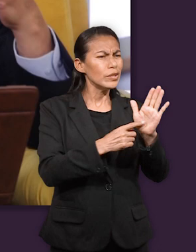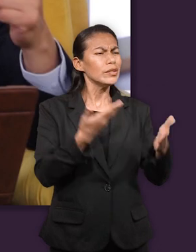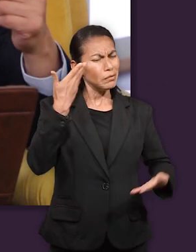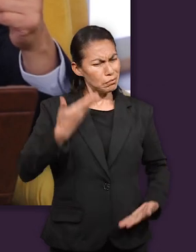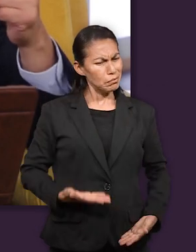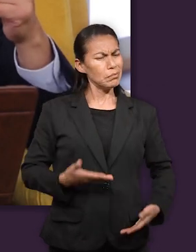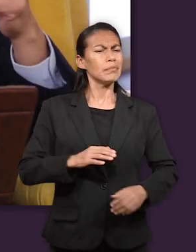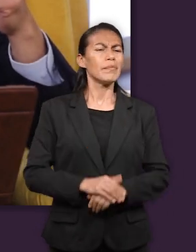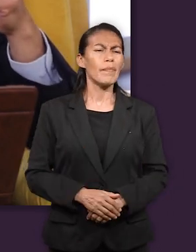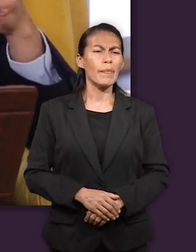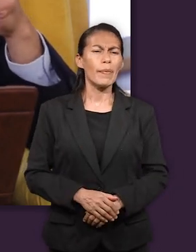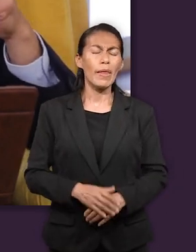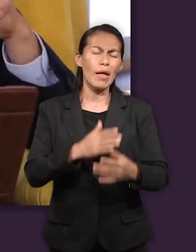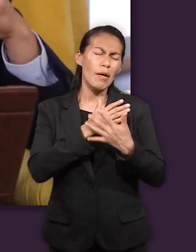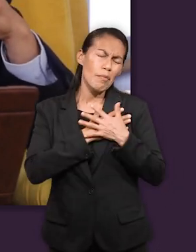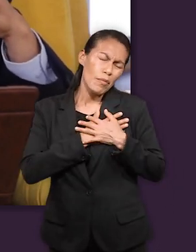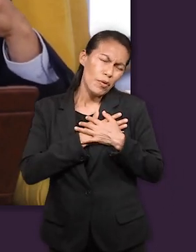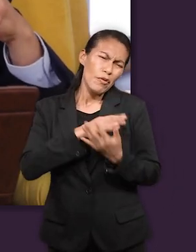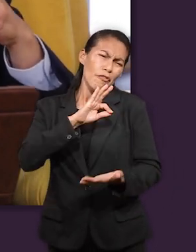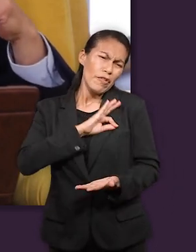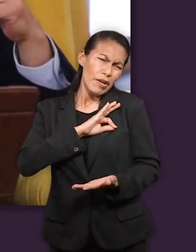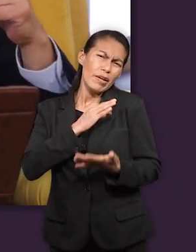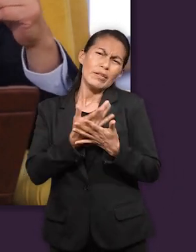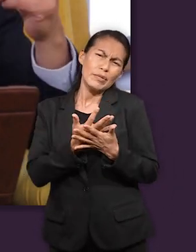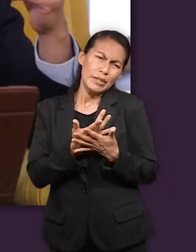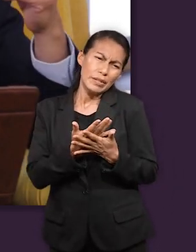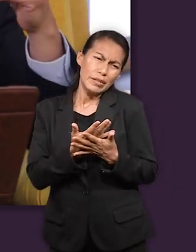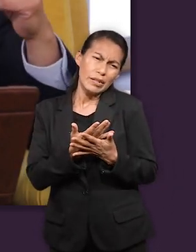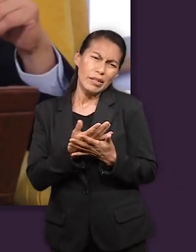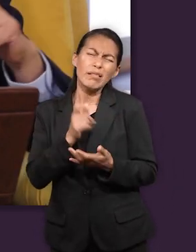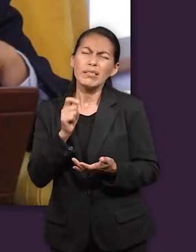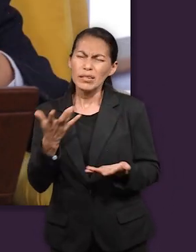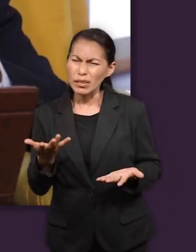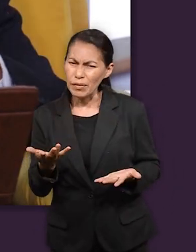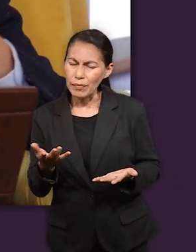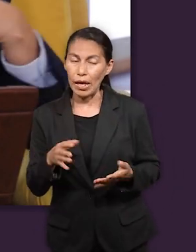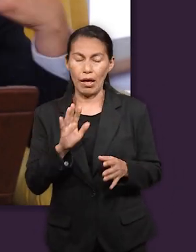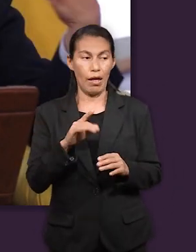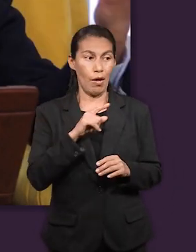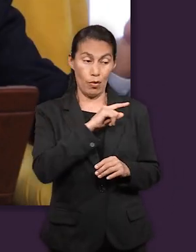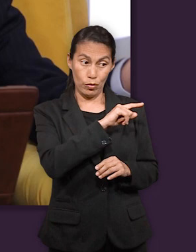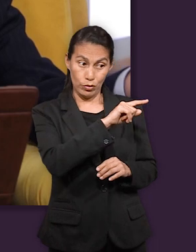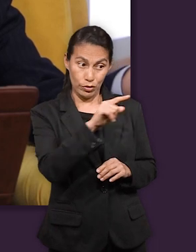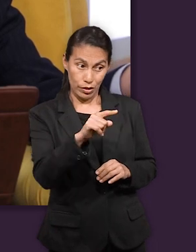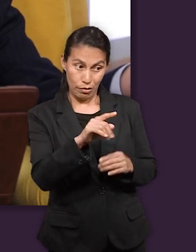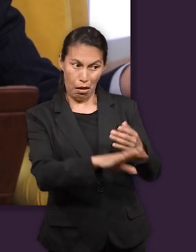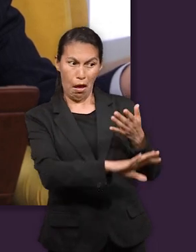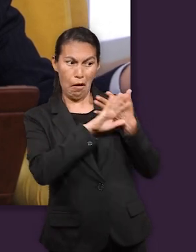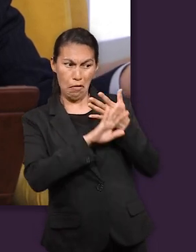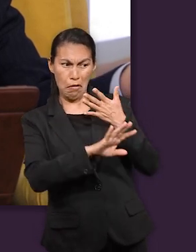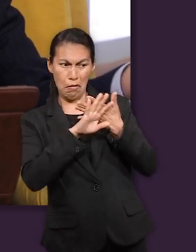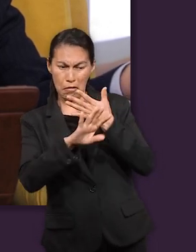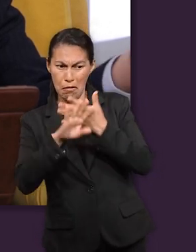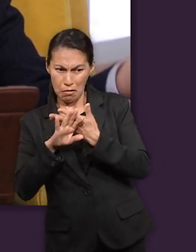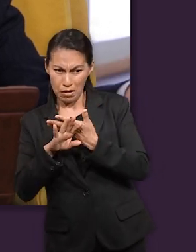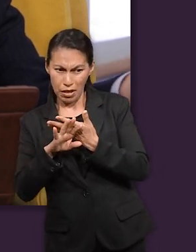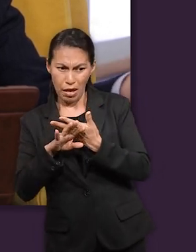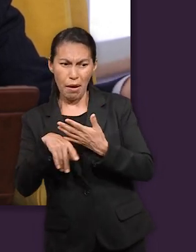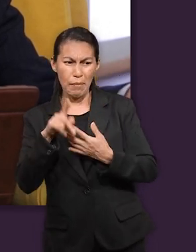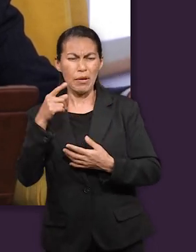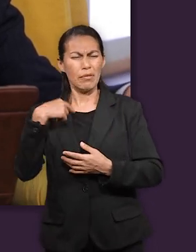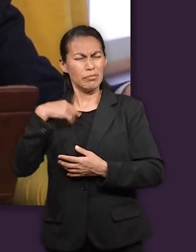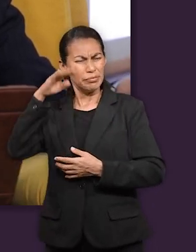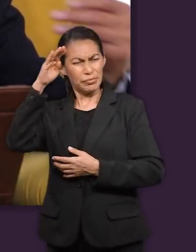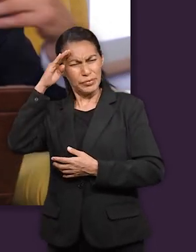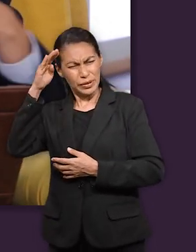fe de esperanza amor porque de pronto José dice saben que aunque estos me hicieron muchas cosas siguen